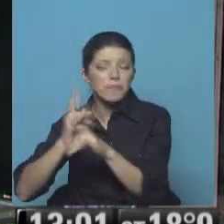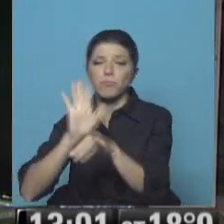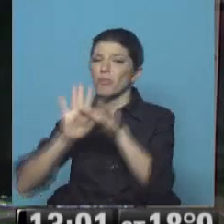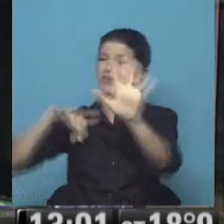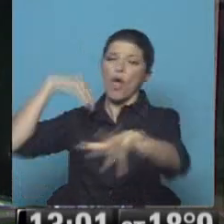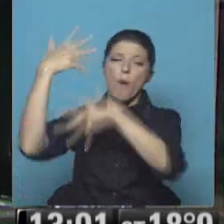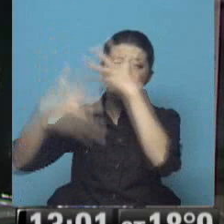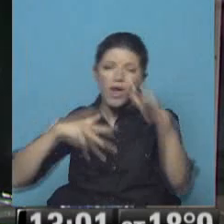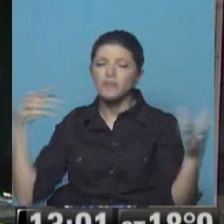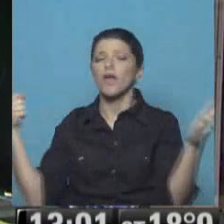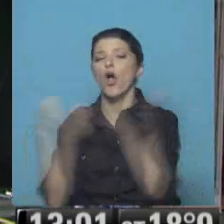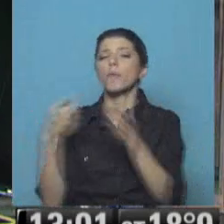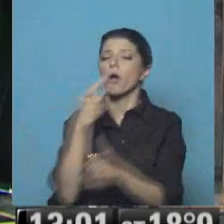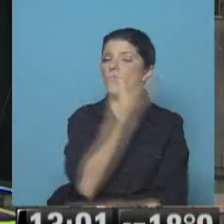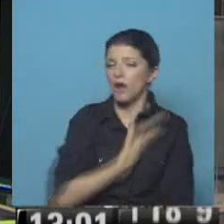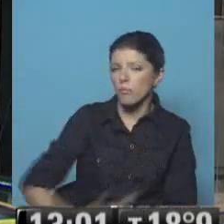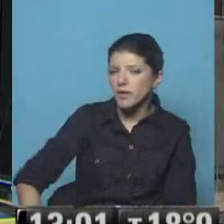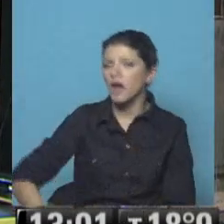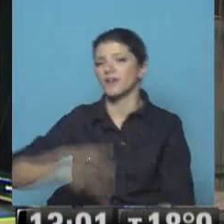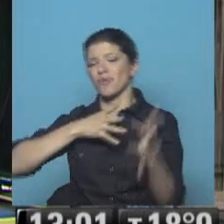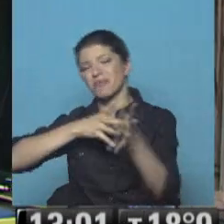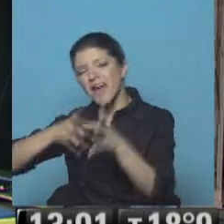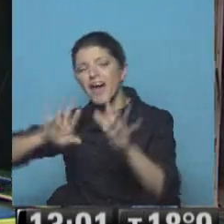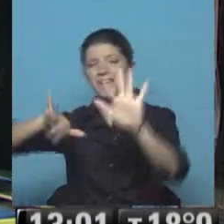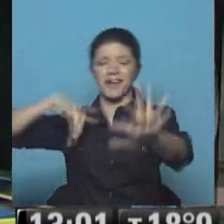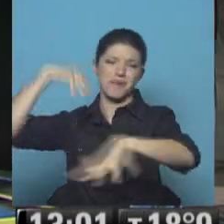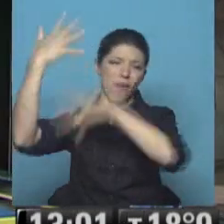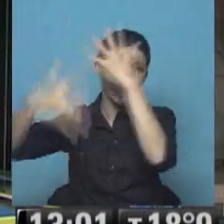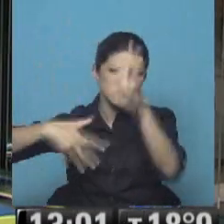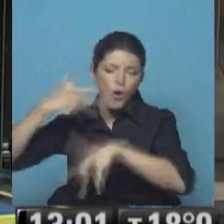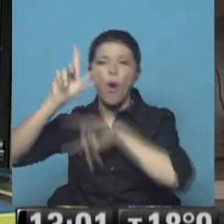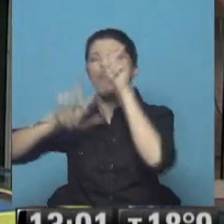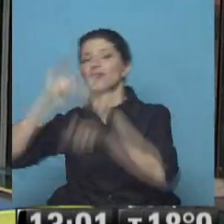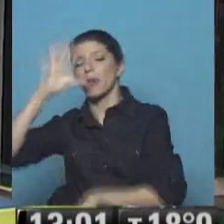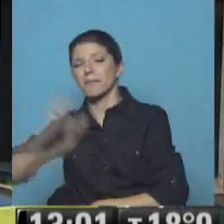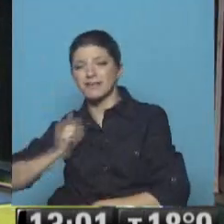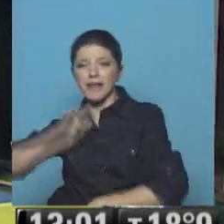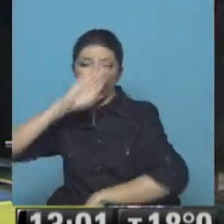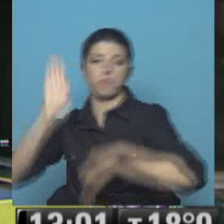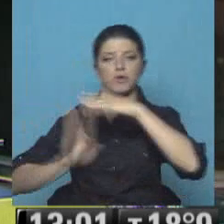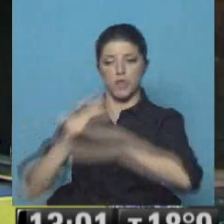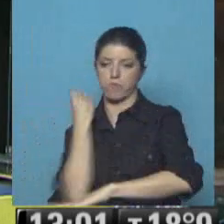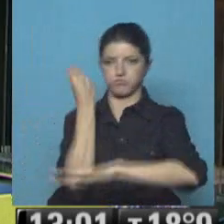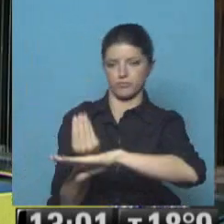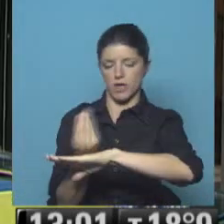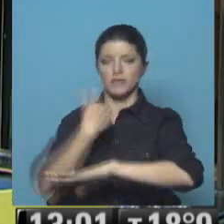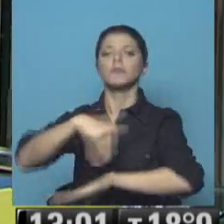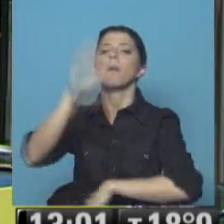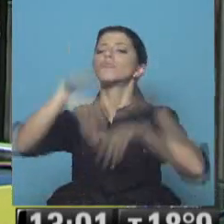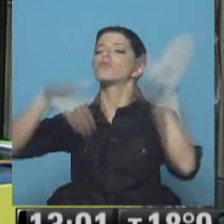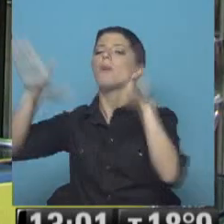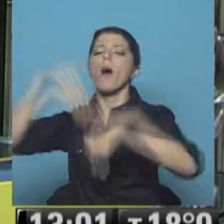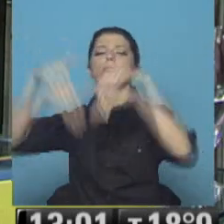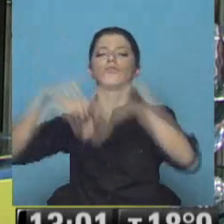golpes de Estado por un lado, guerras, revoluciones, militares que llegan al poder y dicen vamos a convocar elecciones